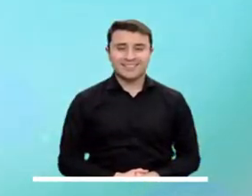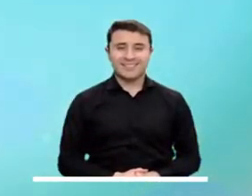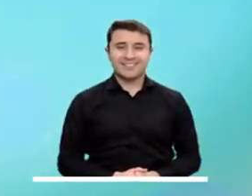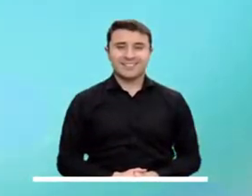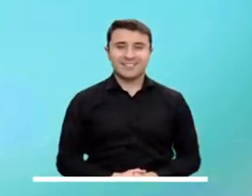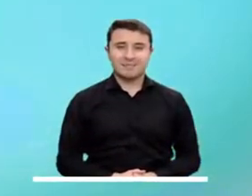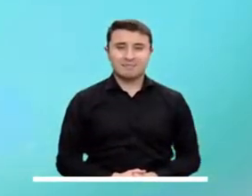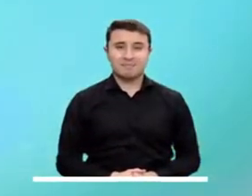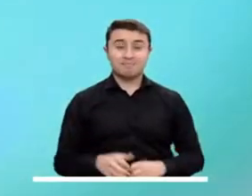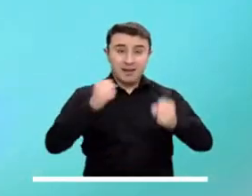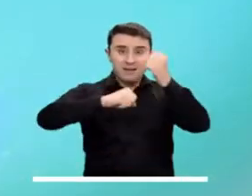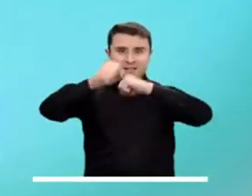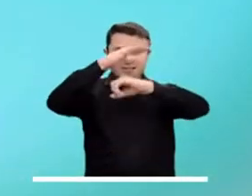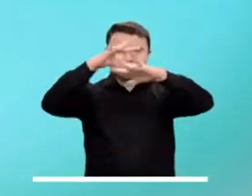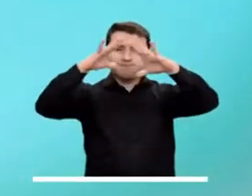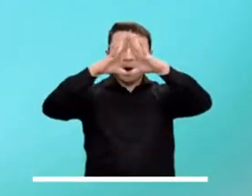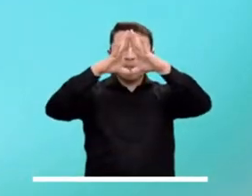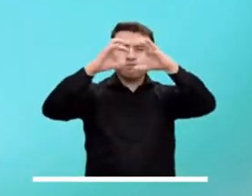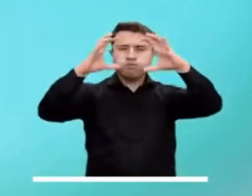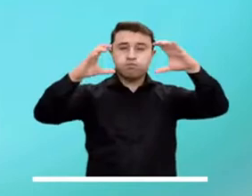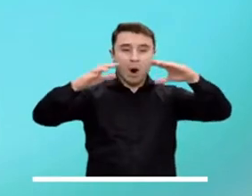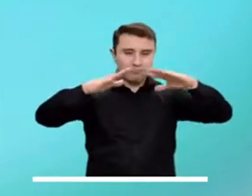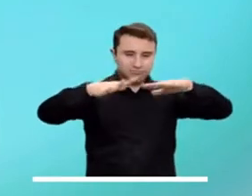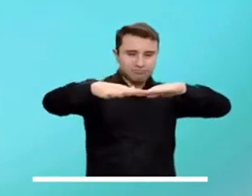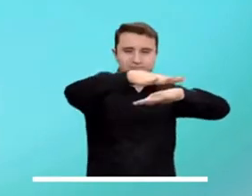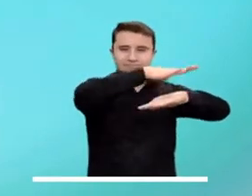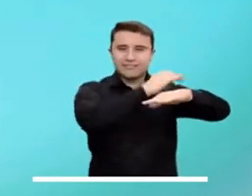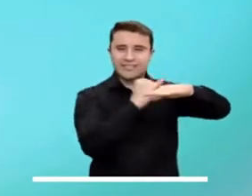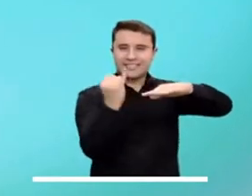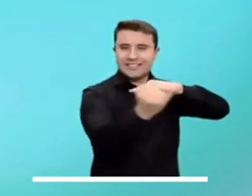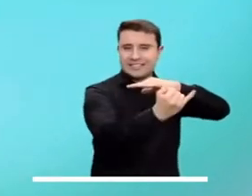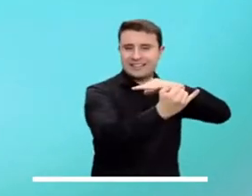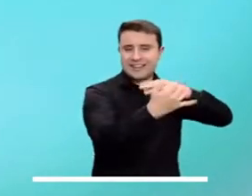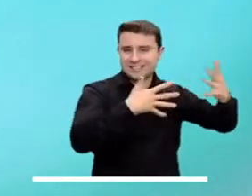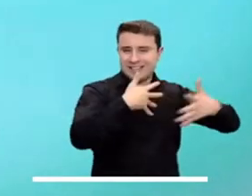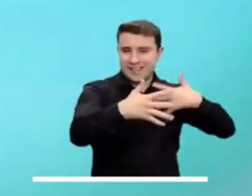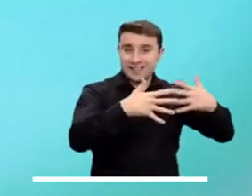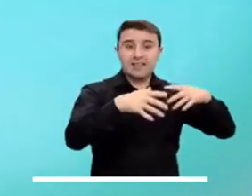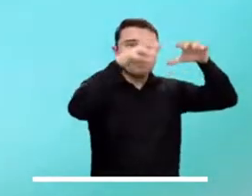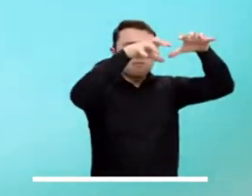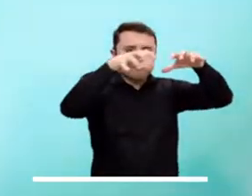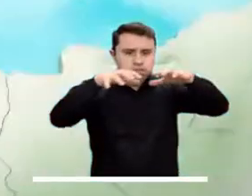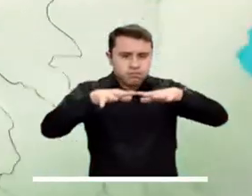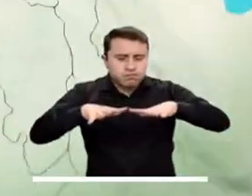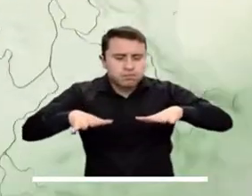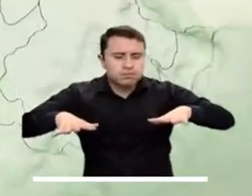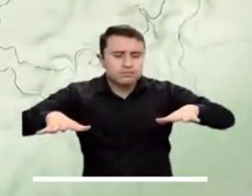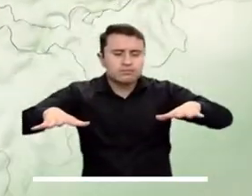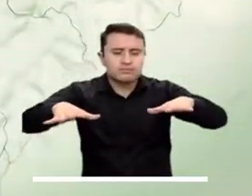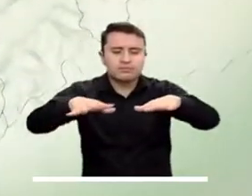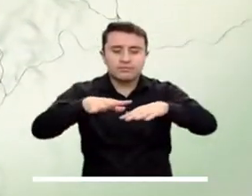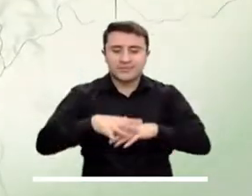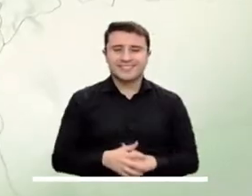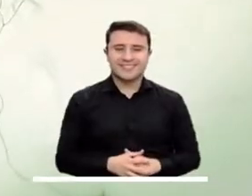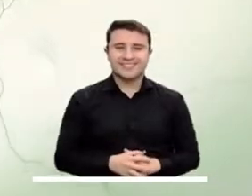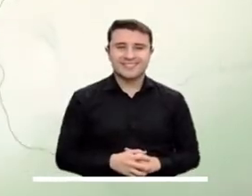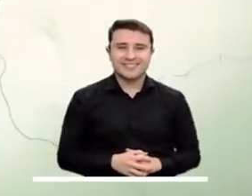Según los pronósticos, el cielo estará con nubosidad parcial en el archipiélago y es probable que se presenten lloviznas dispersa durante la jornada.